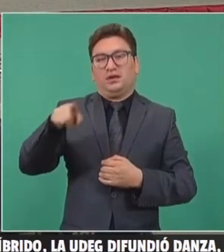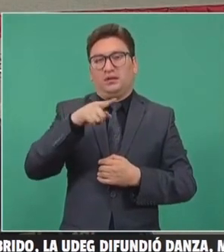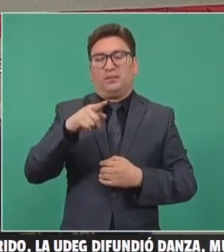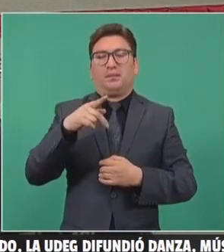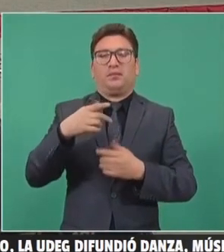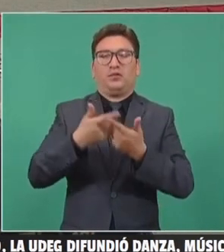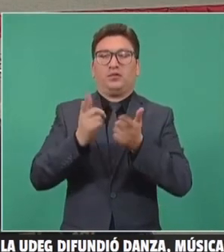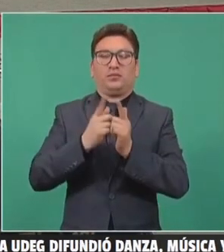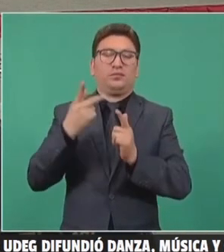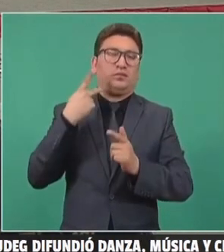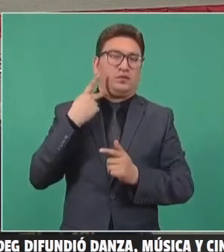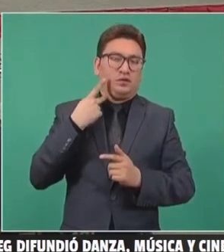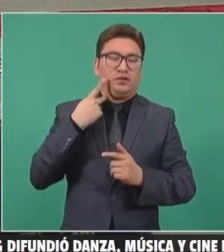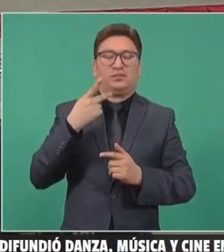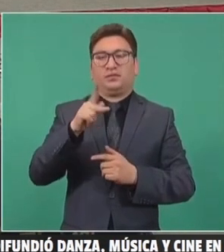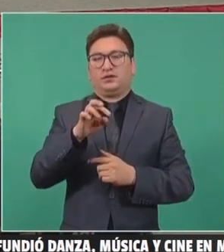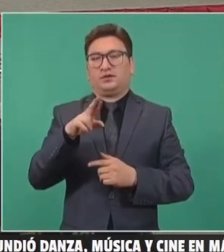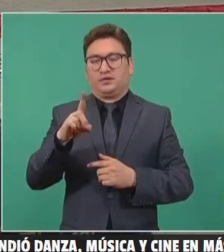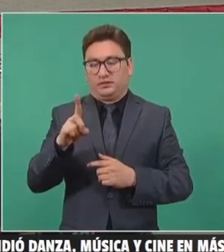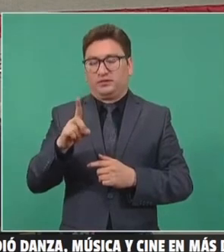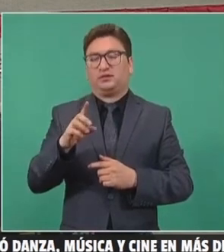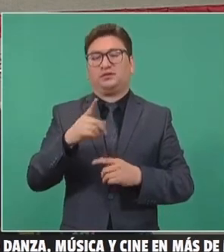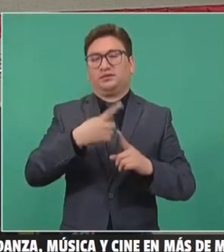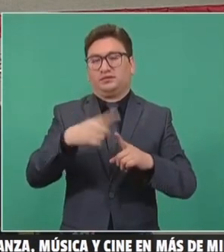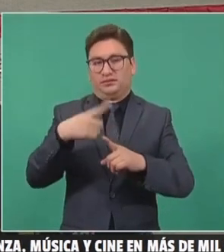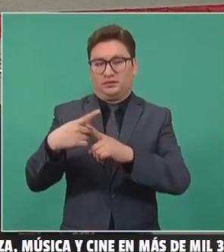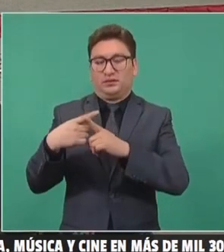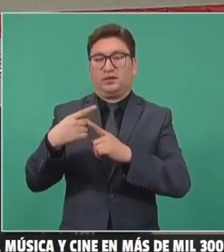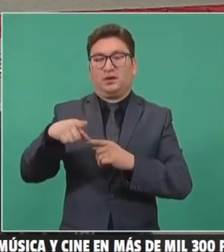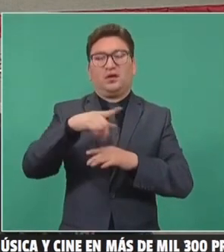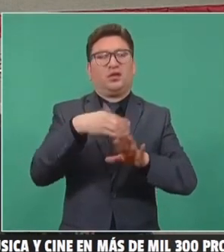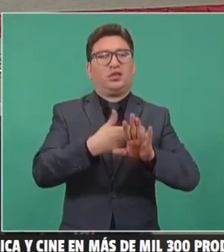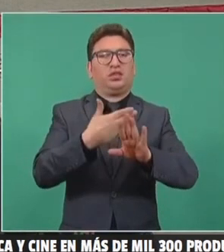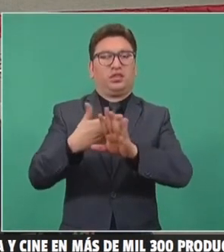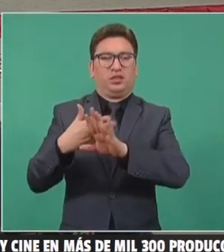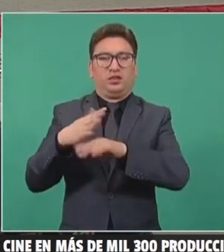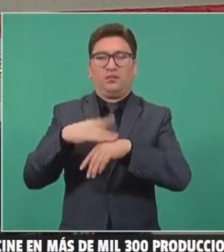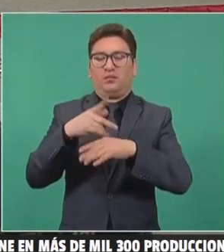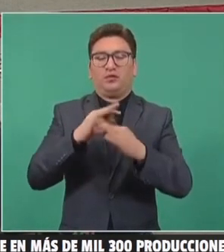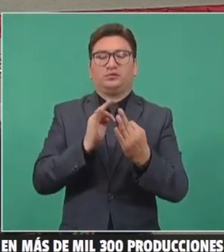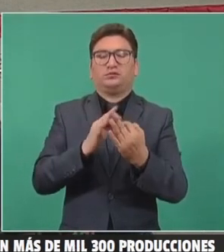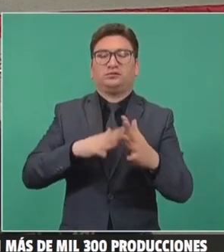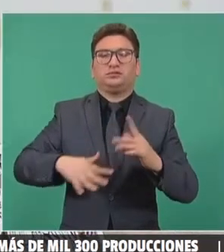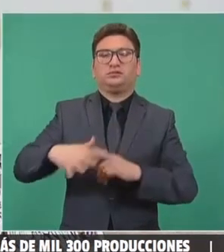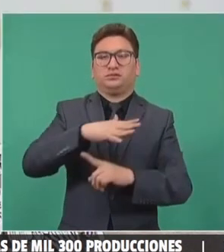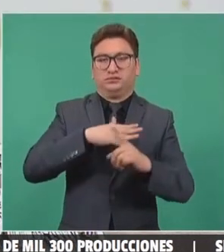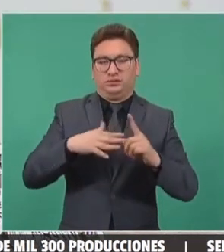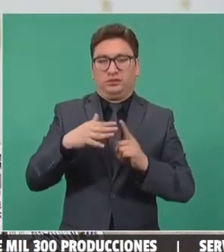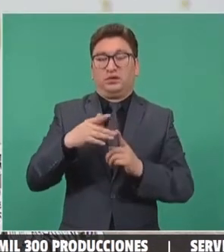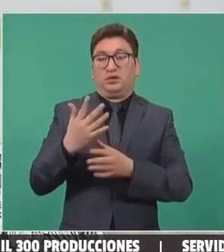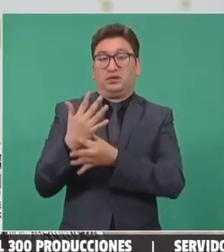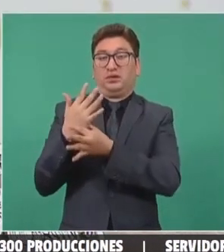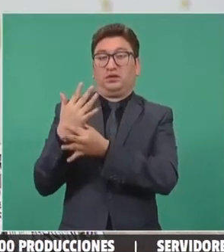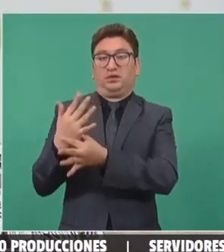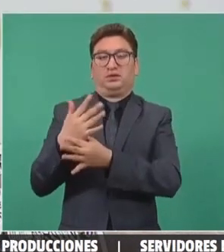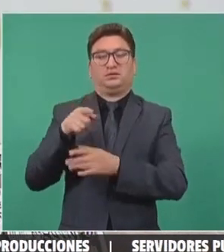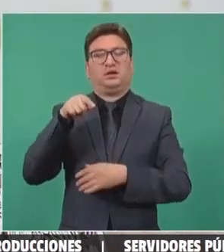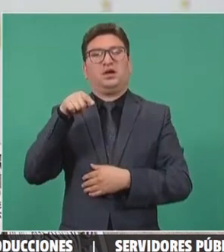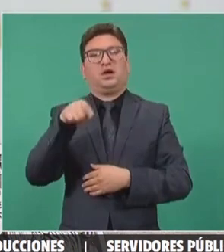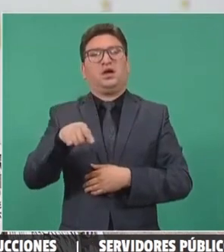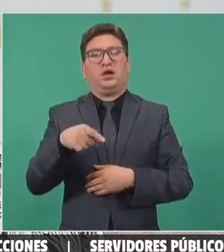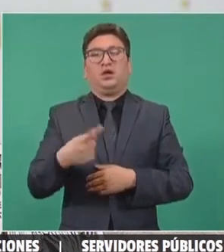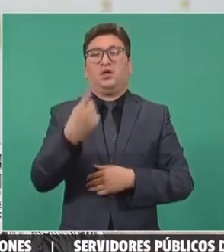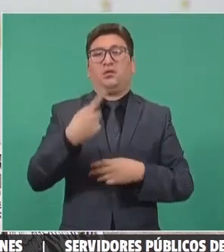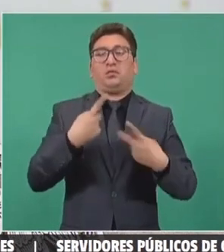que publicó la foto de un obrero atropellado hace meses en la cercanía de la refinería, afirmando que se trataba del